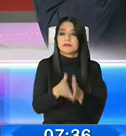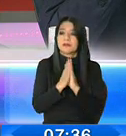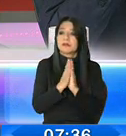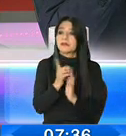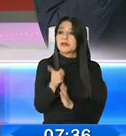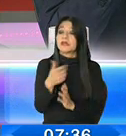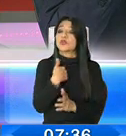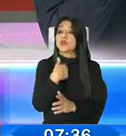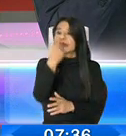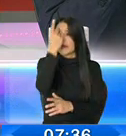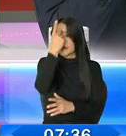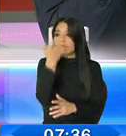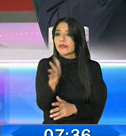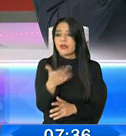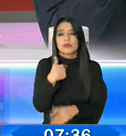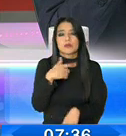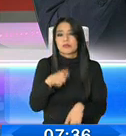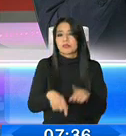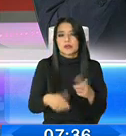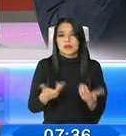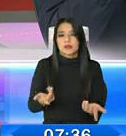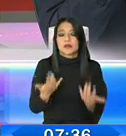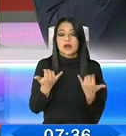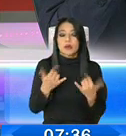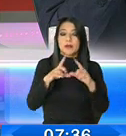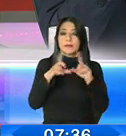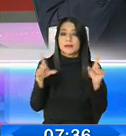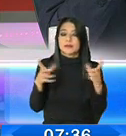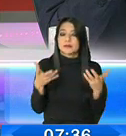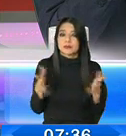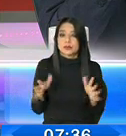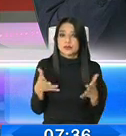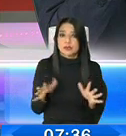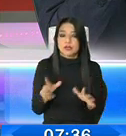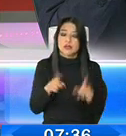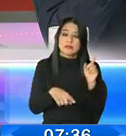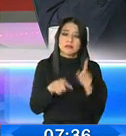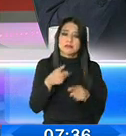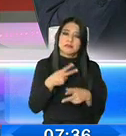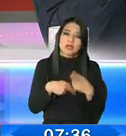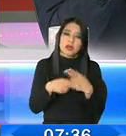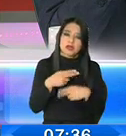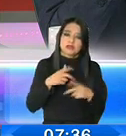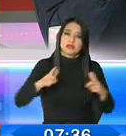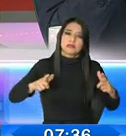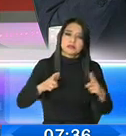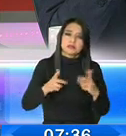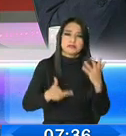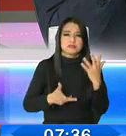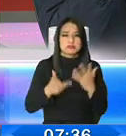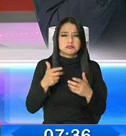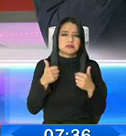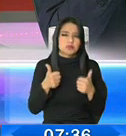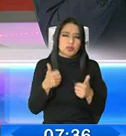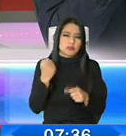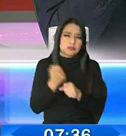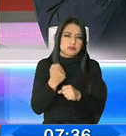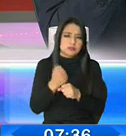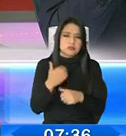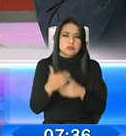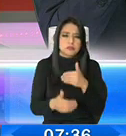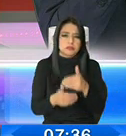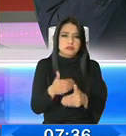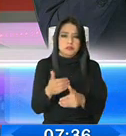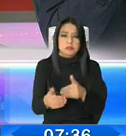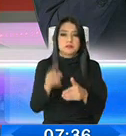favorables, porque eso no tienen las empresas. Quizás existen negocios, pequeñas empresas, que han tenido un buen desempeño hasta el año